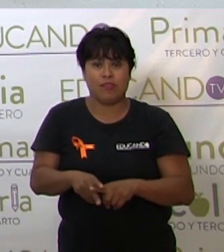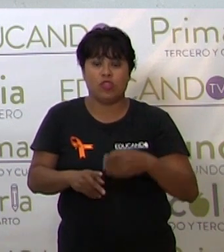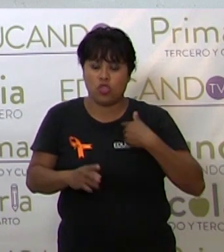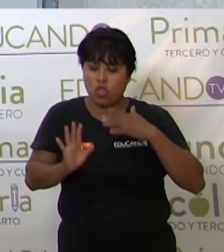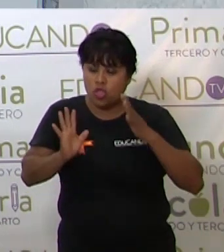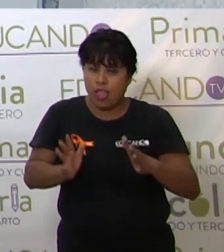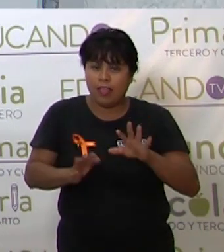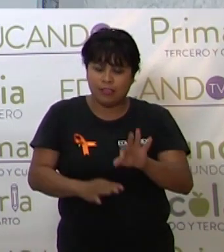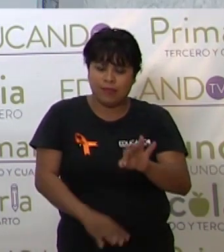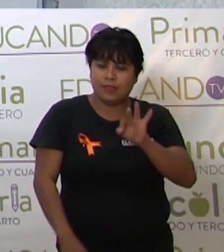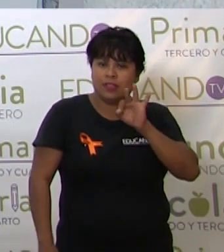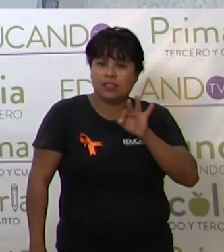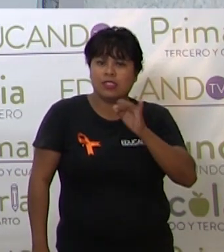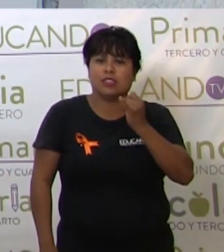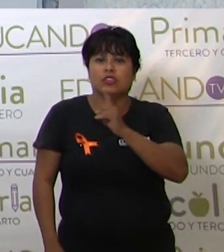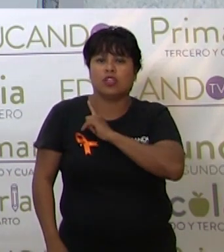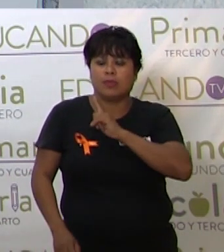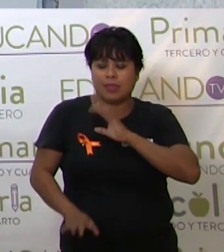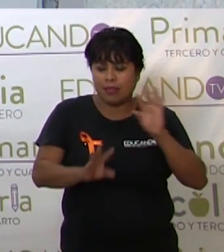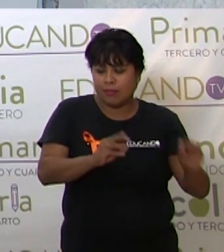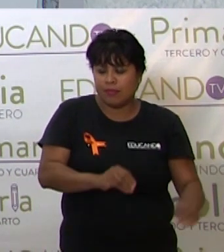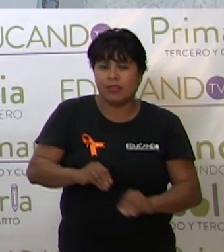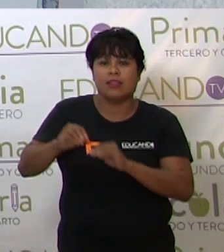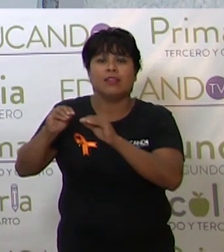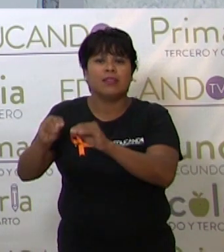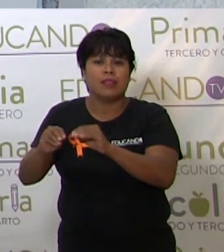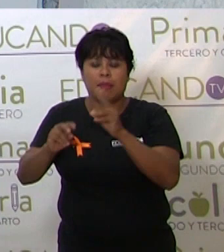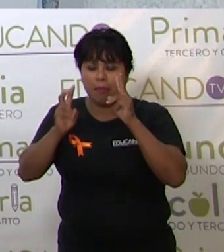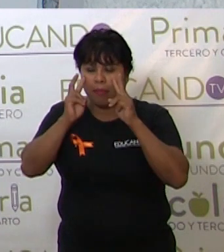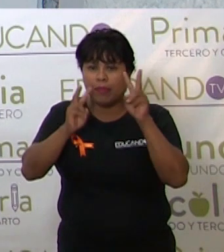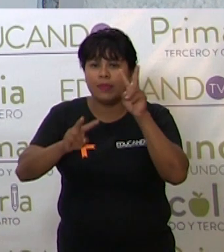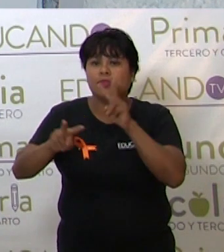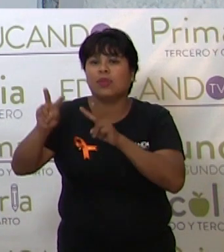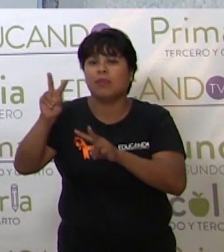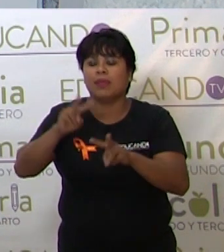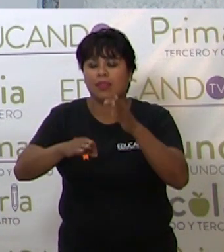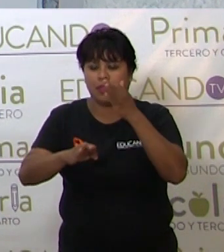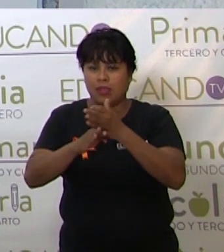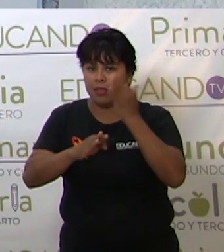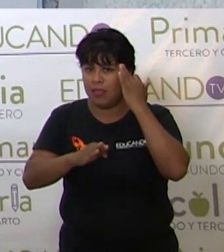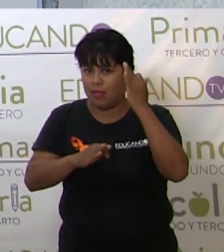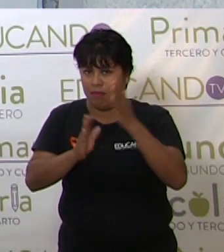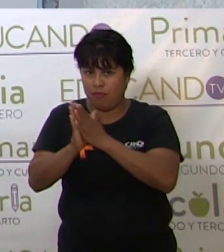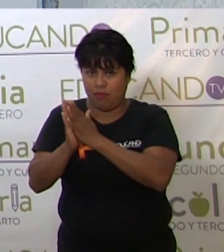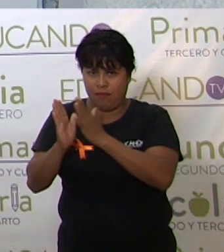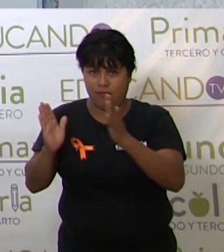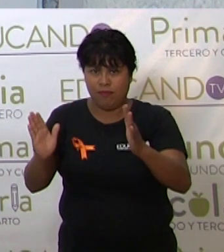yo ya lo había seleccionado y nada más lo estoy integrando visualmente a mi línea de tiempo.